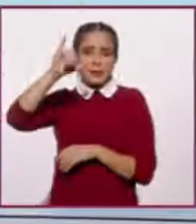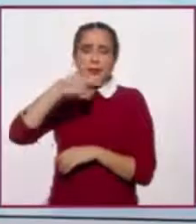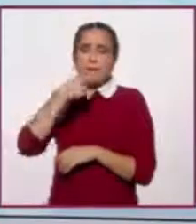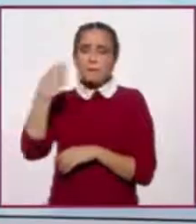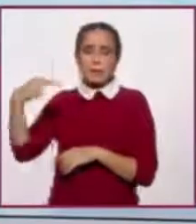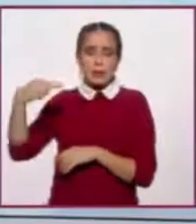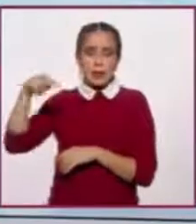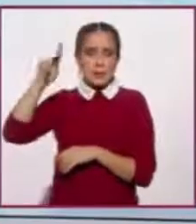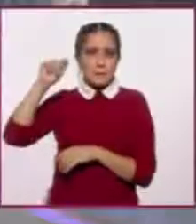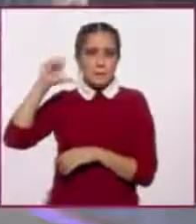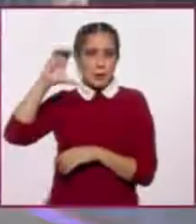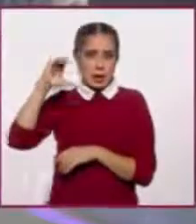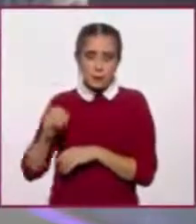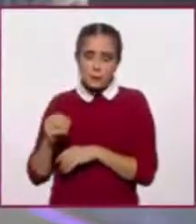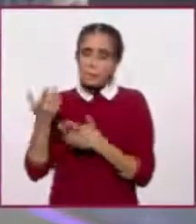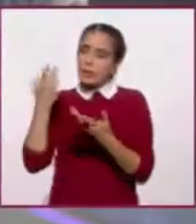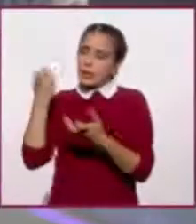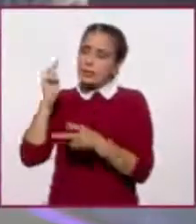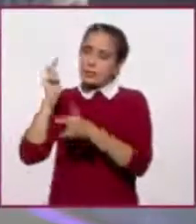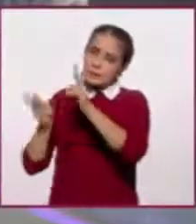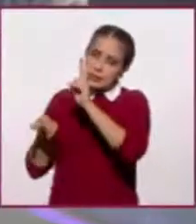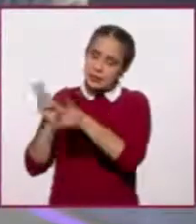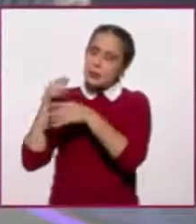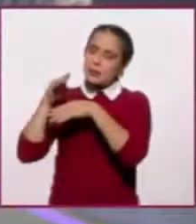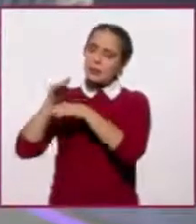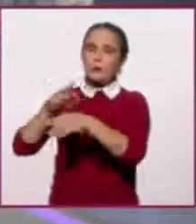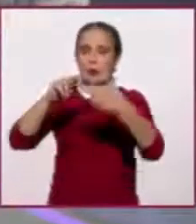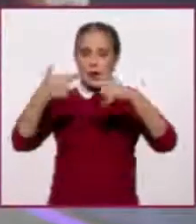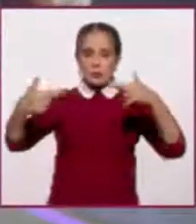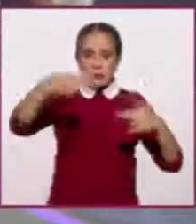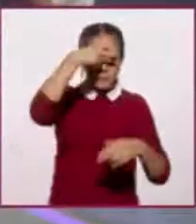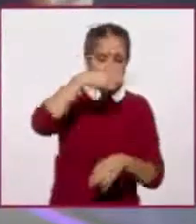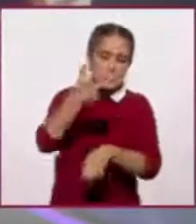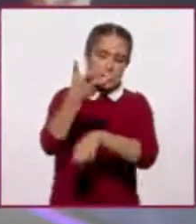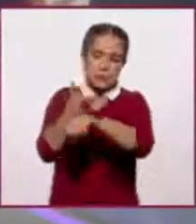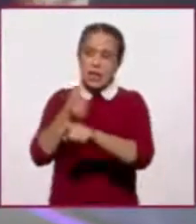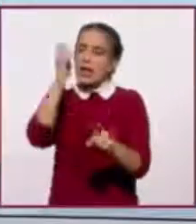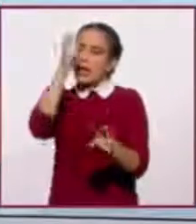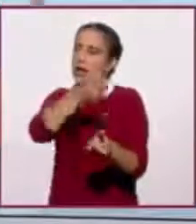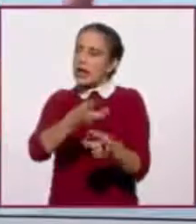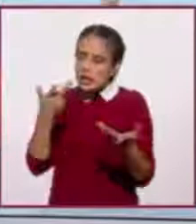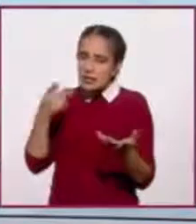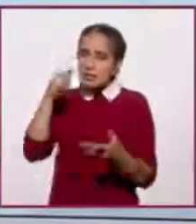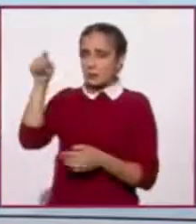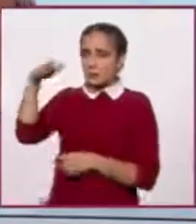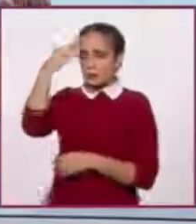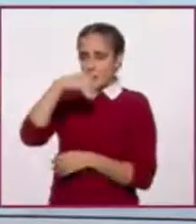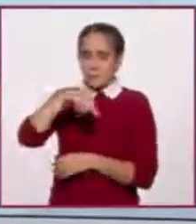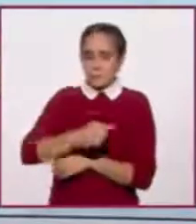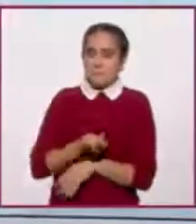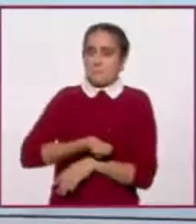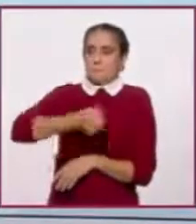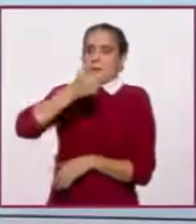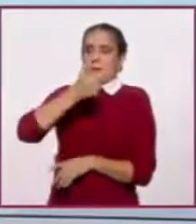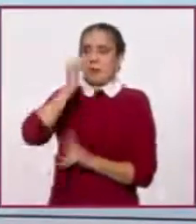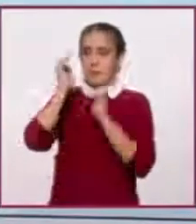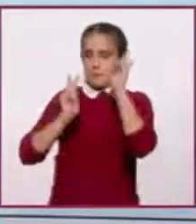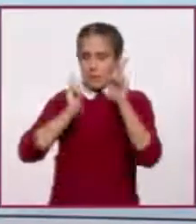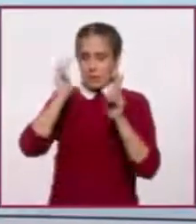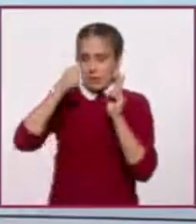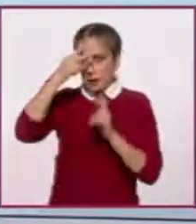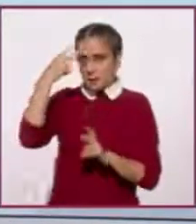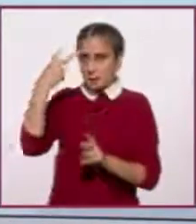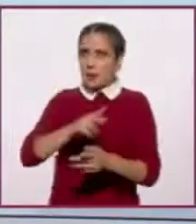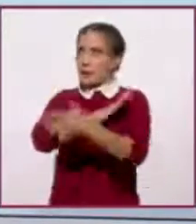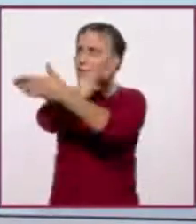podríamos quedarnos fuera de este análisis, de este asunto, la relación México- Estados Unidos, la visita, la primera, la salida al exterior del